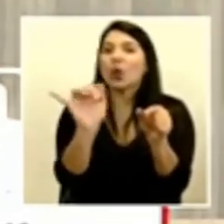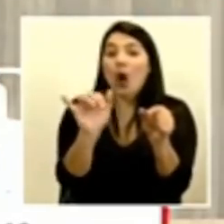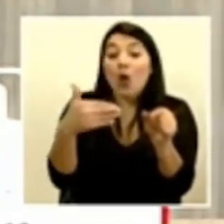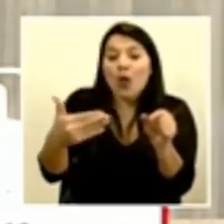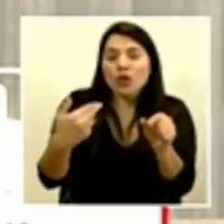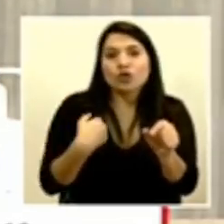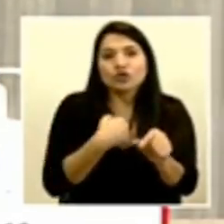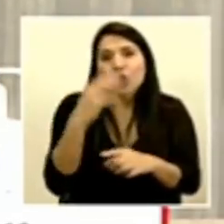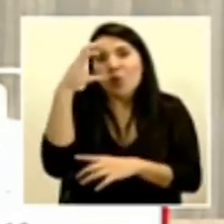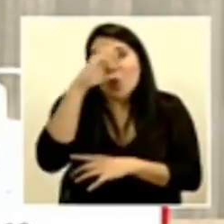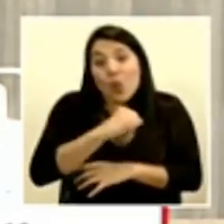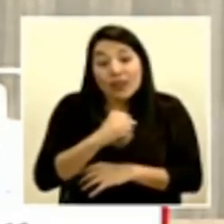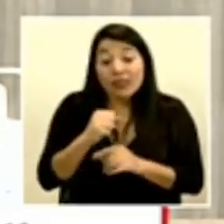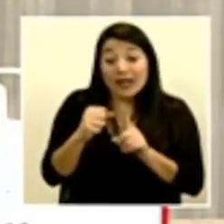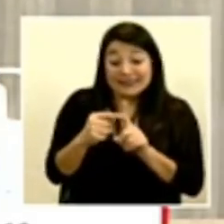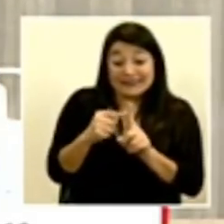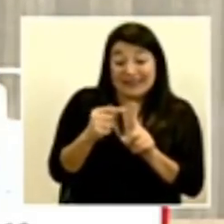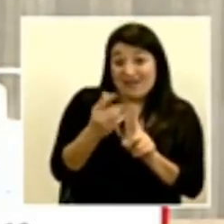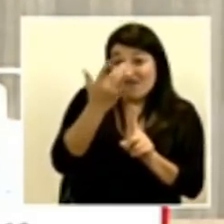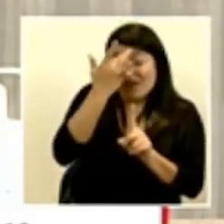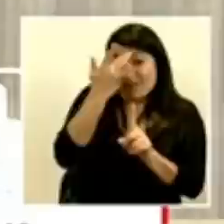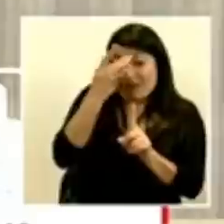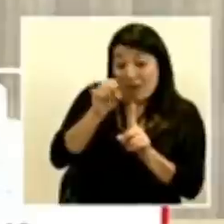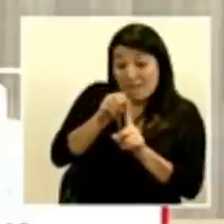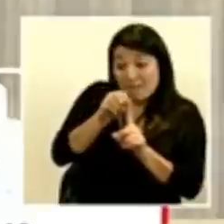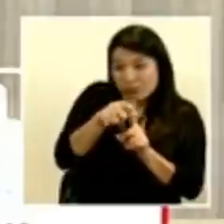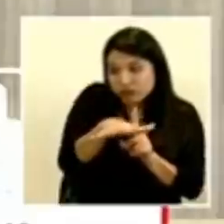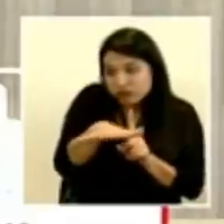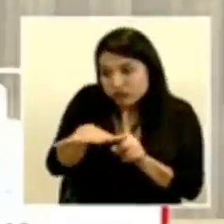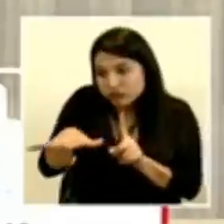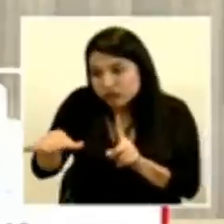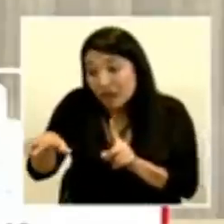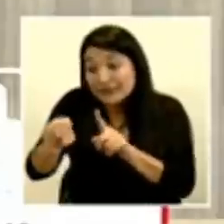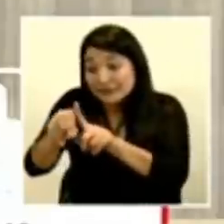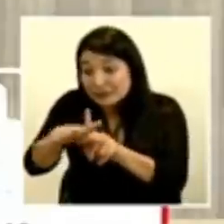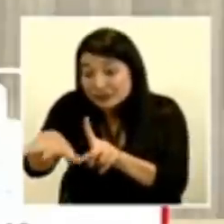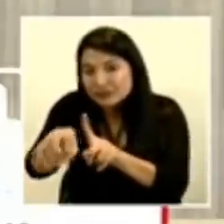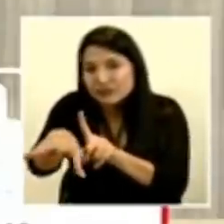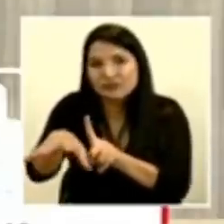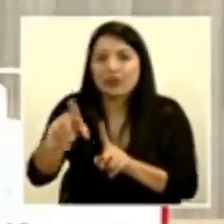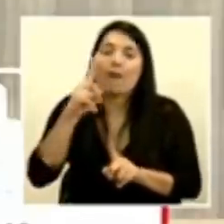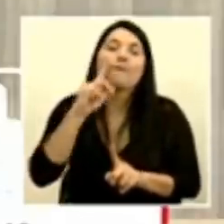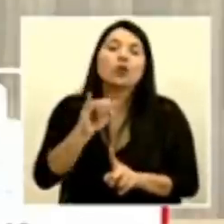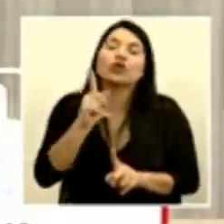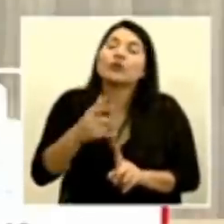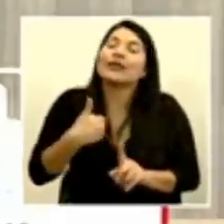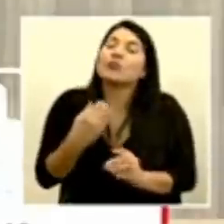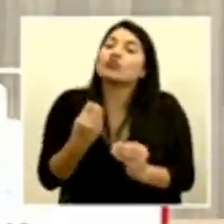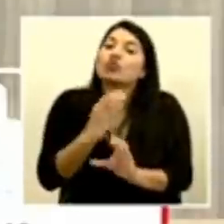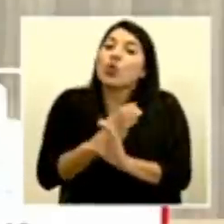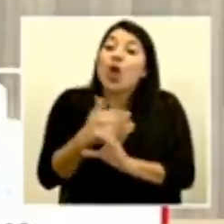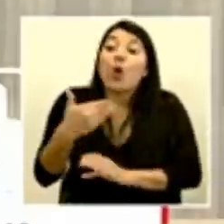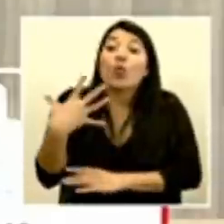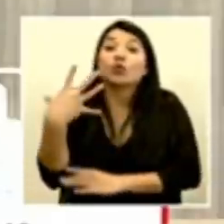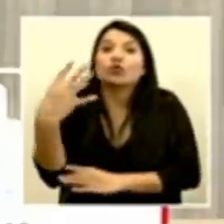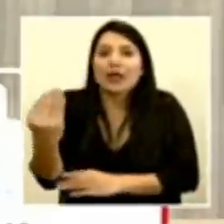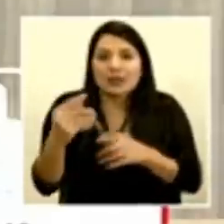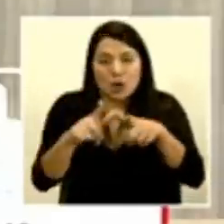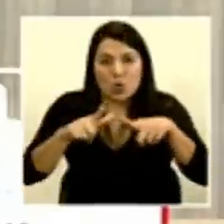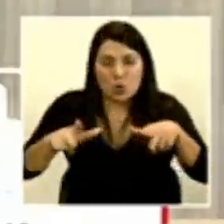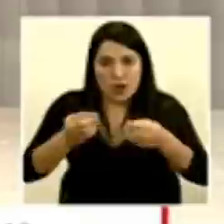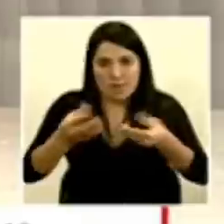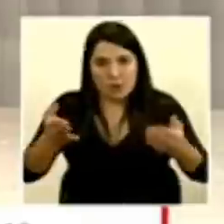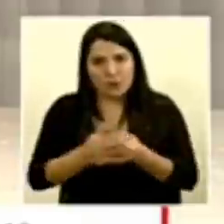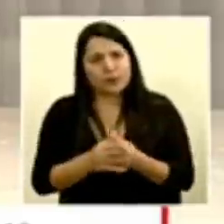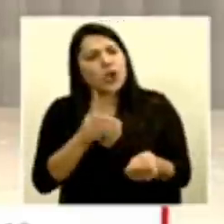montón de personas infectadas por eso es que tenemos que cuidarnos mucho cuando nos exponemos en lugares públicos Doctor